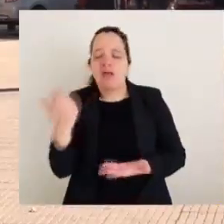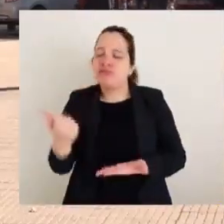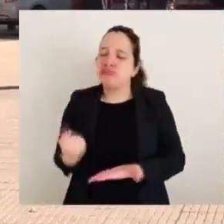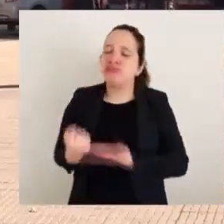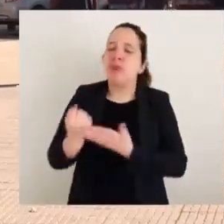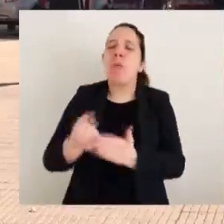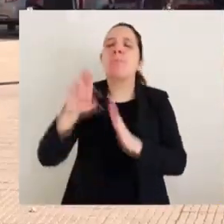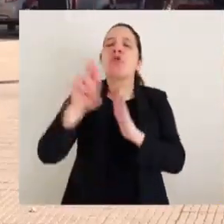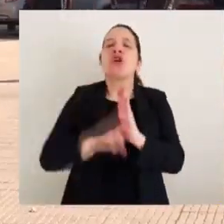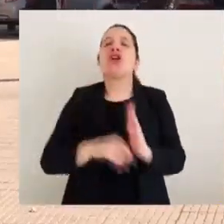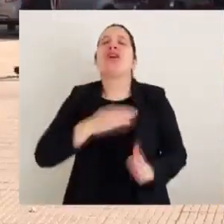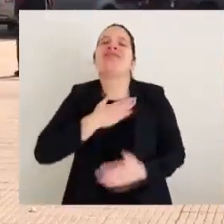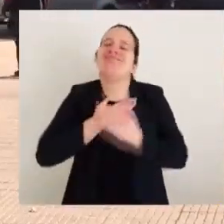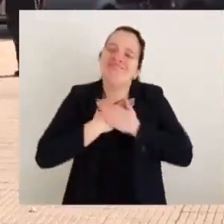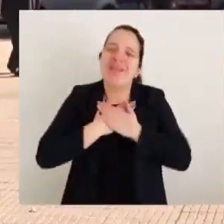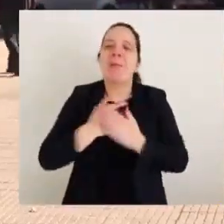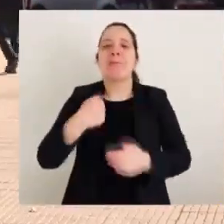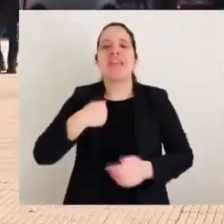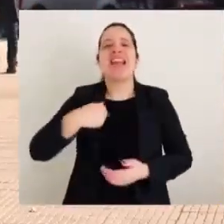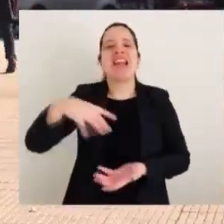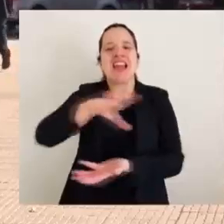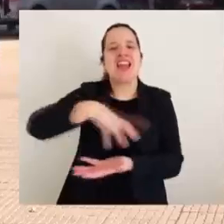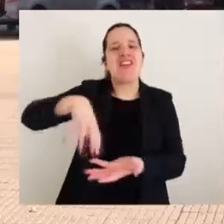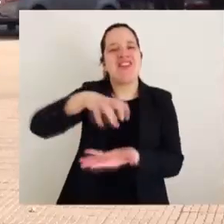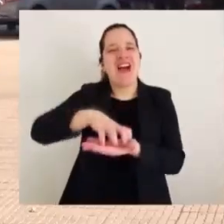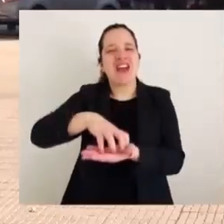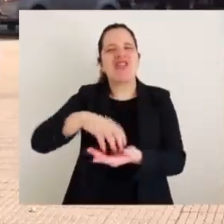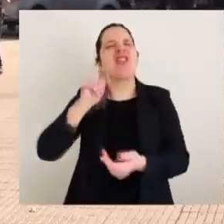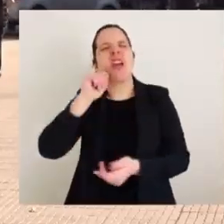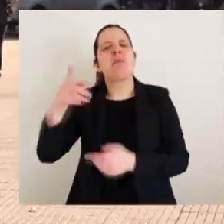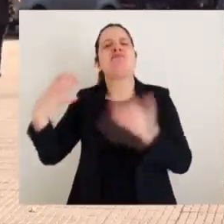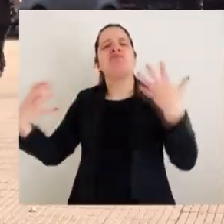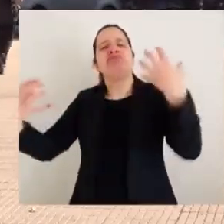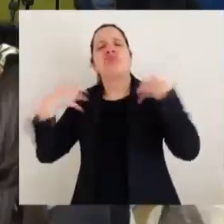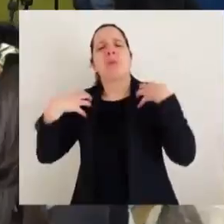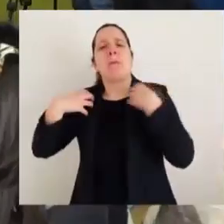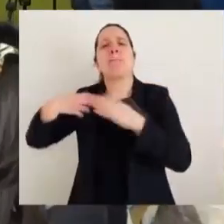proyectos del programa Quiero Mi Barrio del Ministerio de Vivienda y Urbanismo.